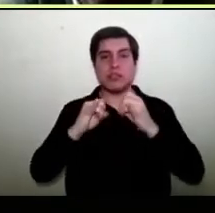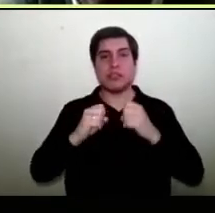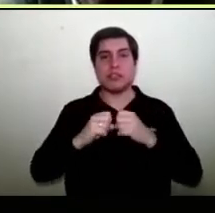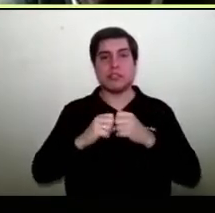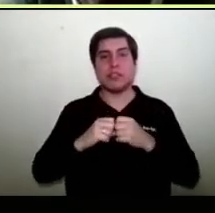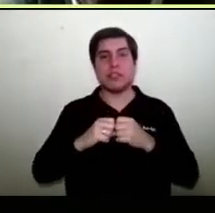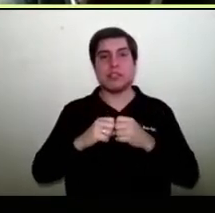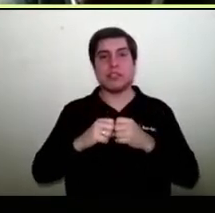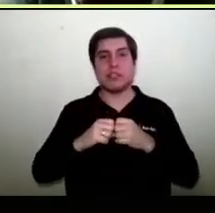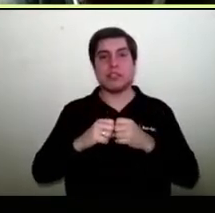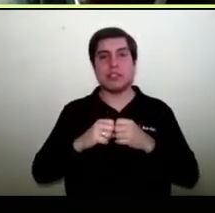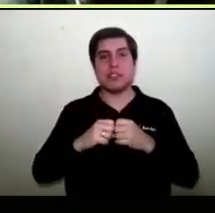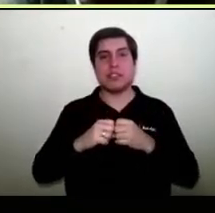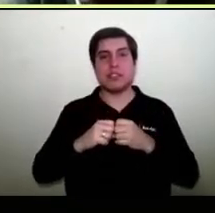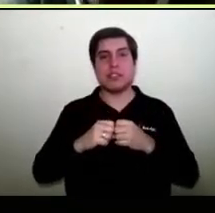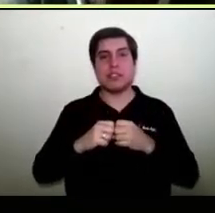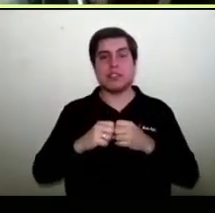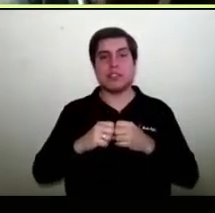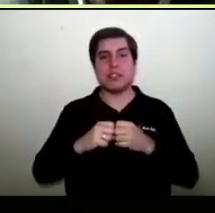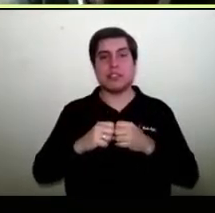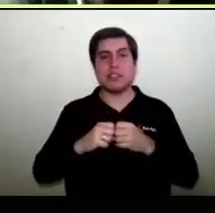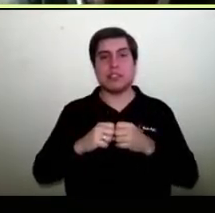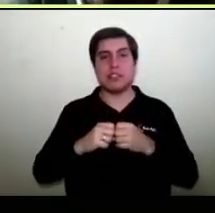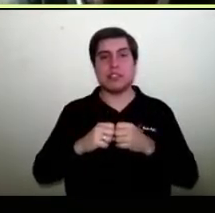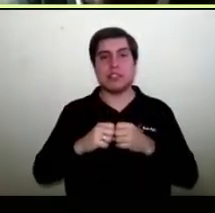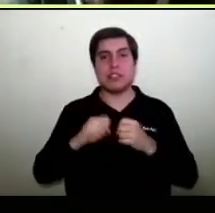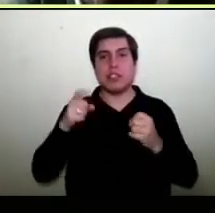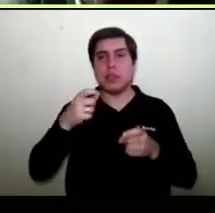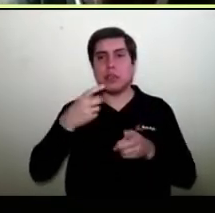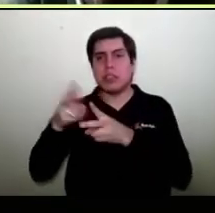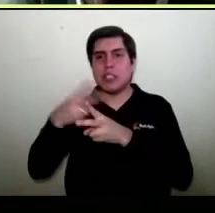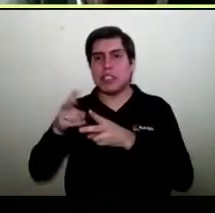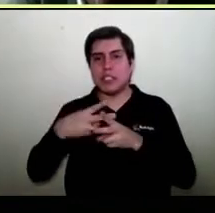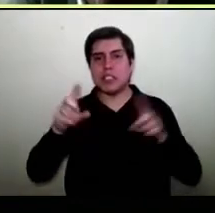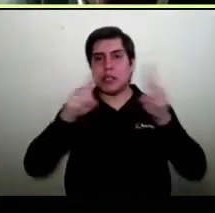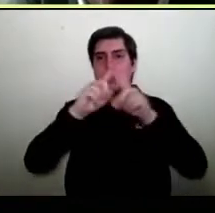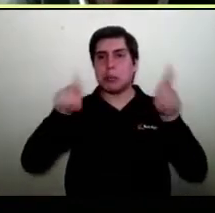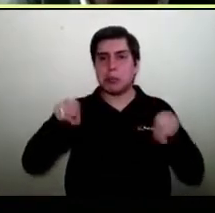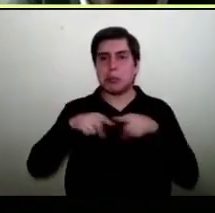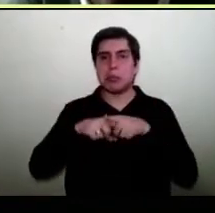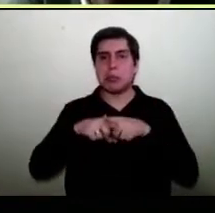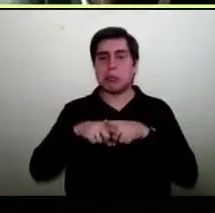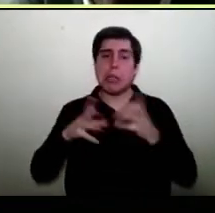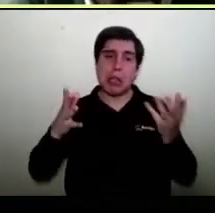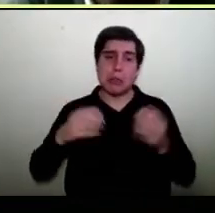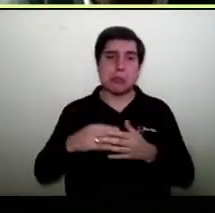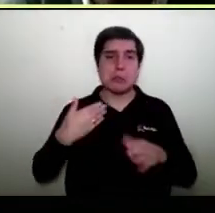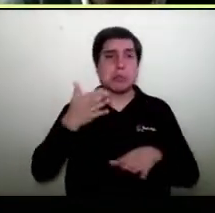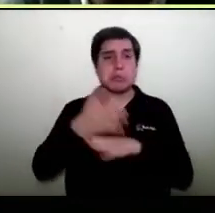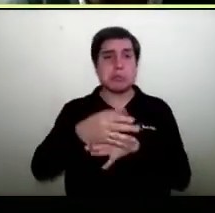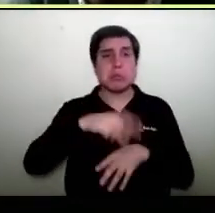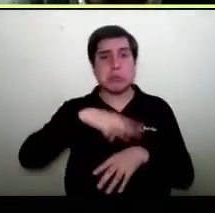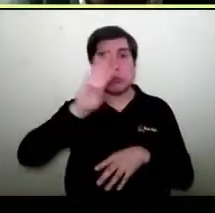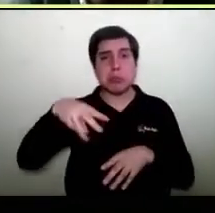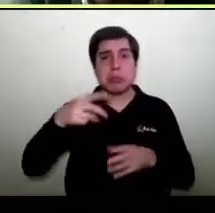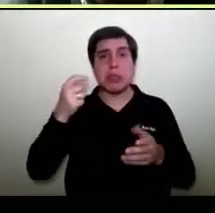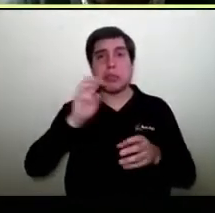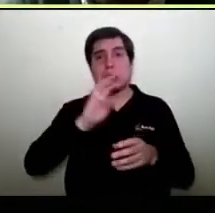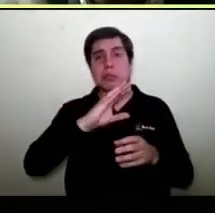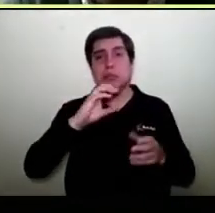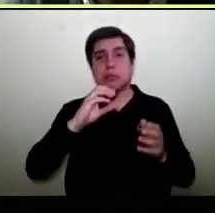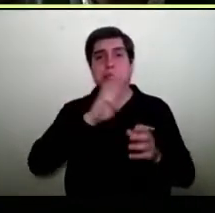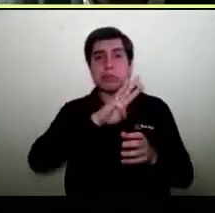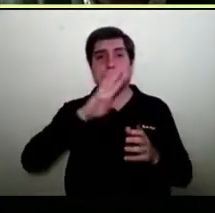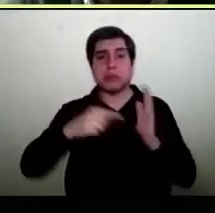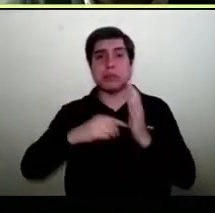todos. Entonces, cuando a me dicen es que tú tienes que construir una tienda virtual. Voy al mall, me inscribo, www.comunidad